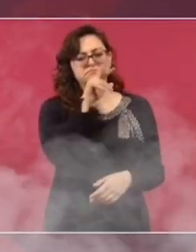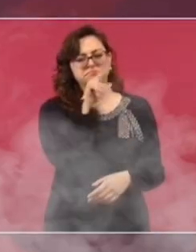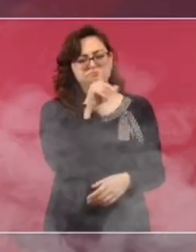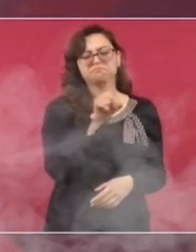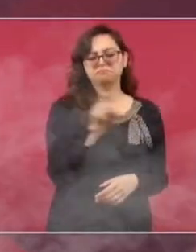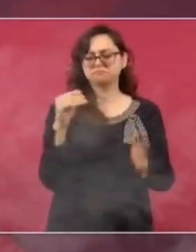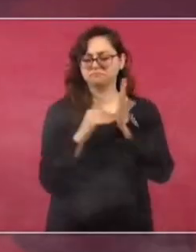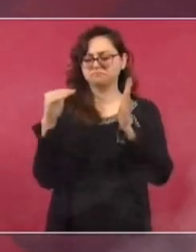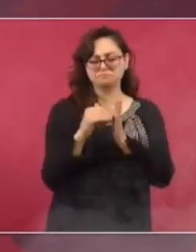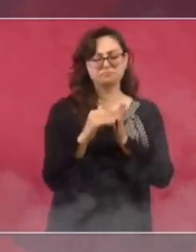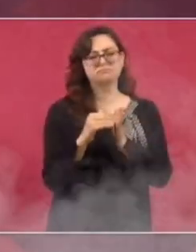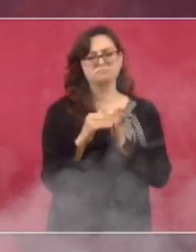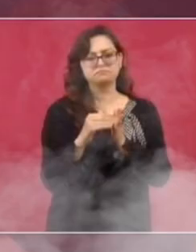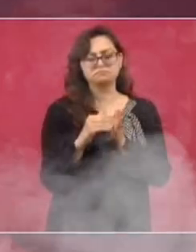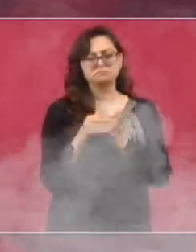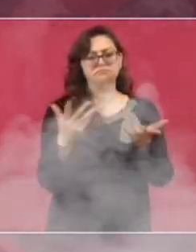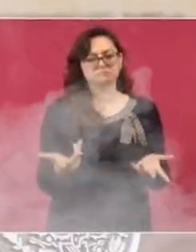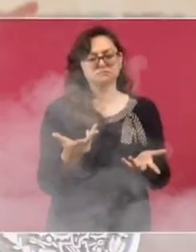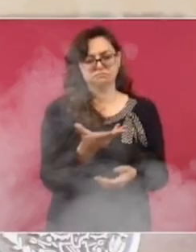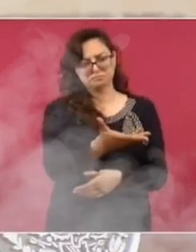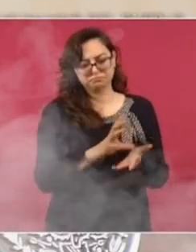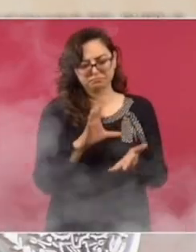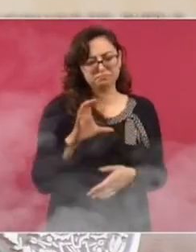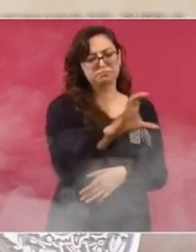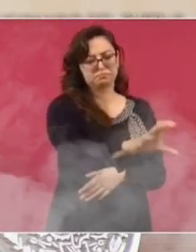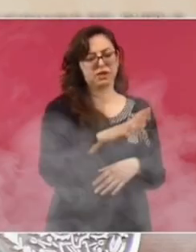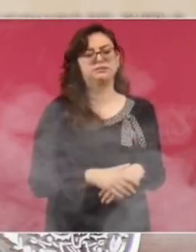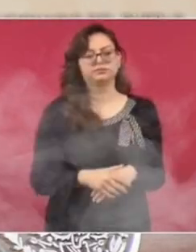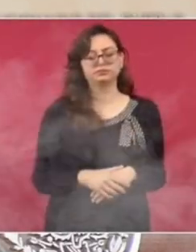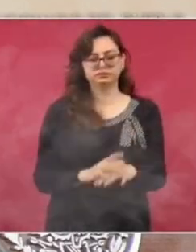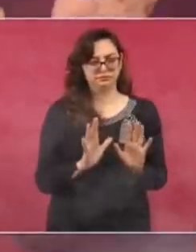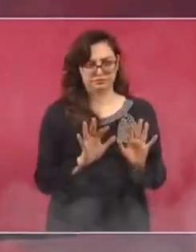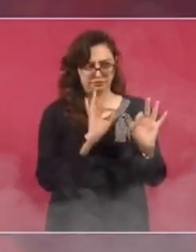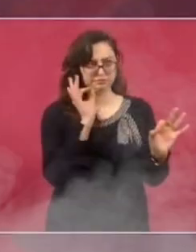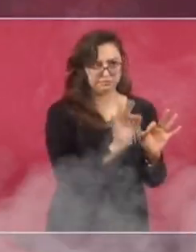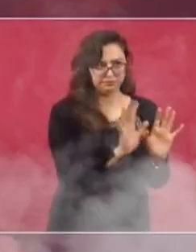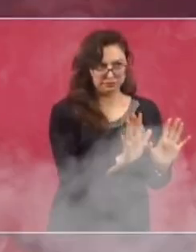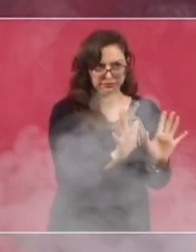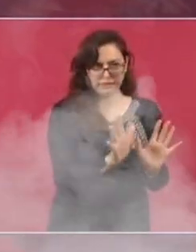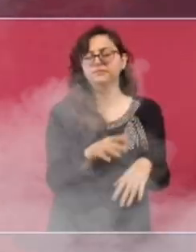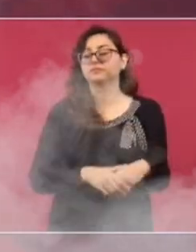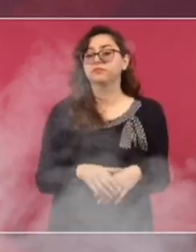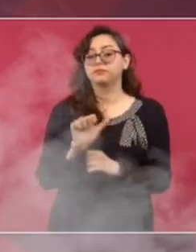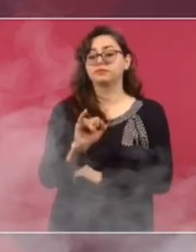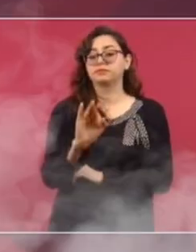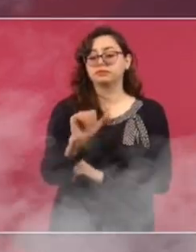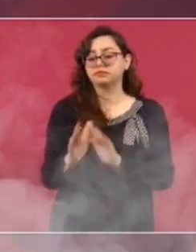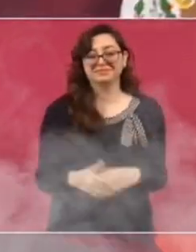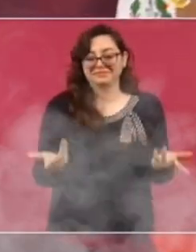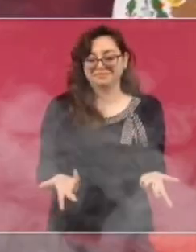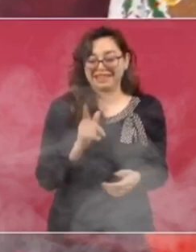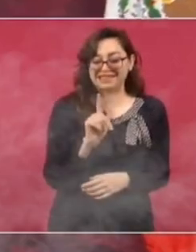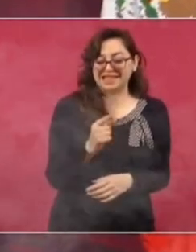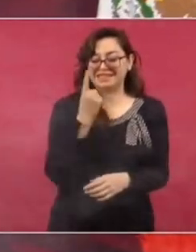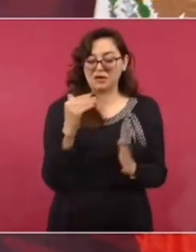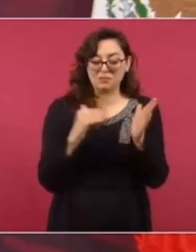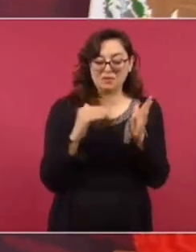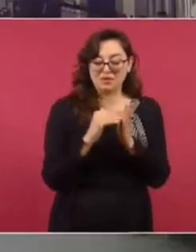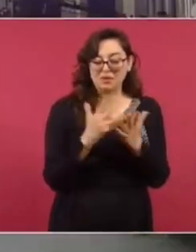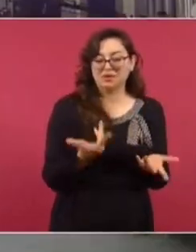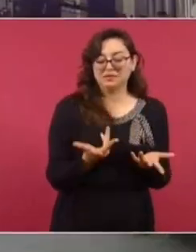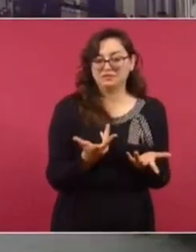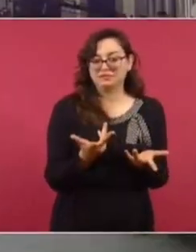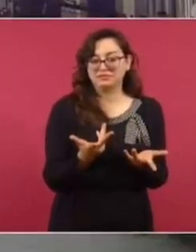no le quedamos a deber a nadie, ni nos costó 75 mil millones en el nuevo aeropuerto, que es de primera. ¿Cuánto nos ahorramos?